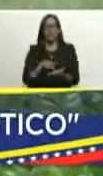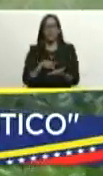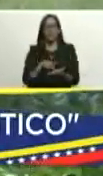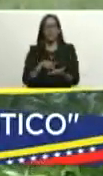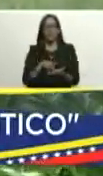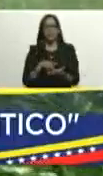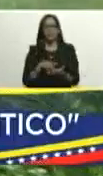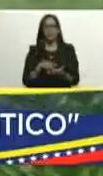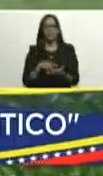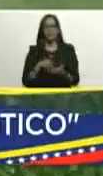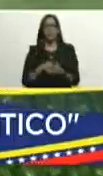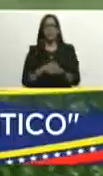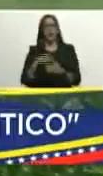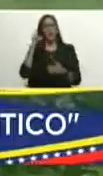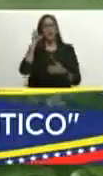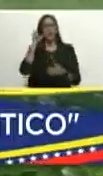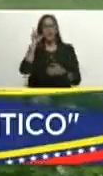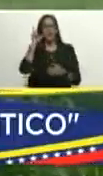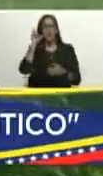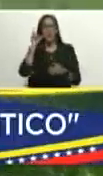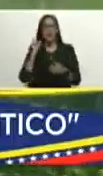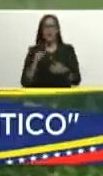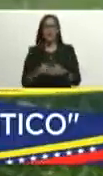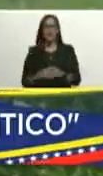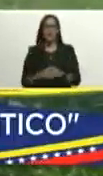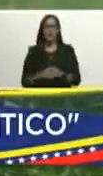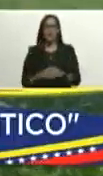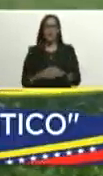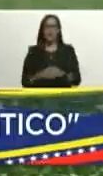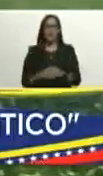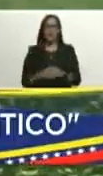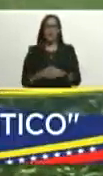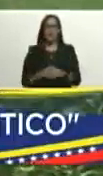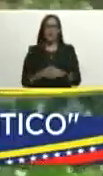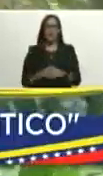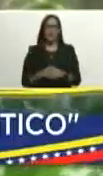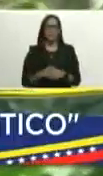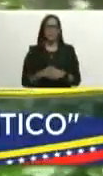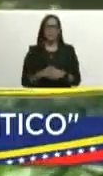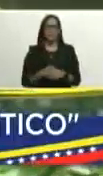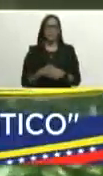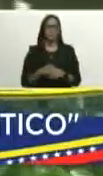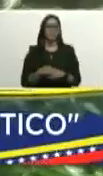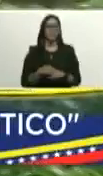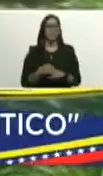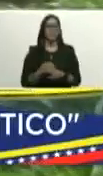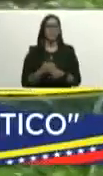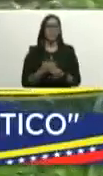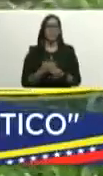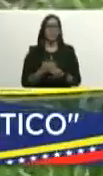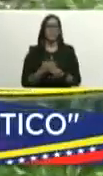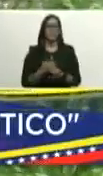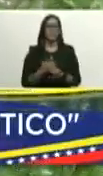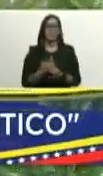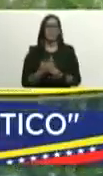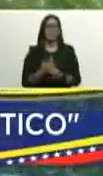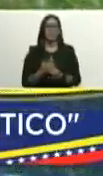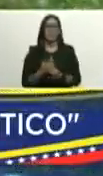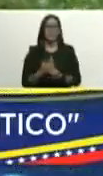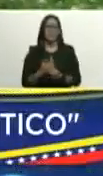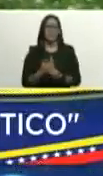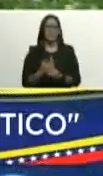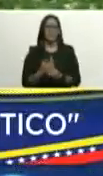este joven muchacho productor que en unión de todos y cada uno, bueno, es parte de este proceso. Este sector aquí,